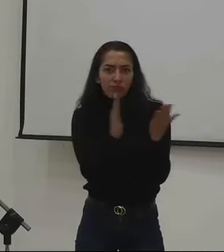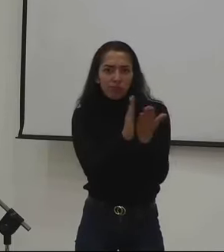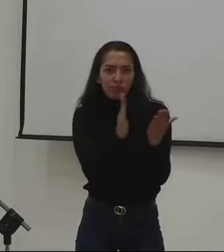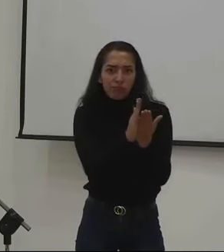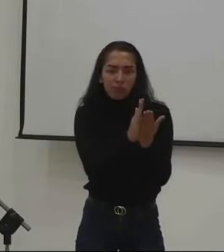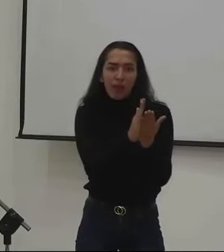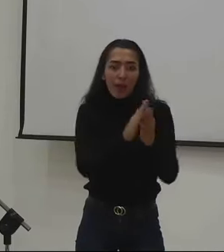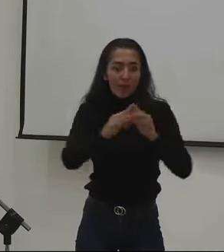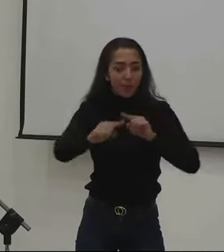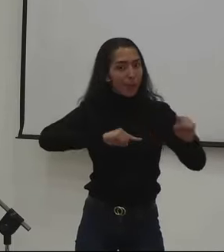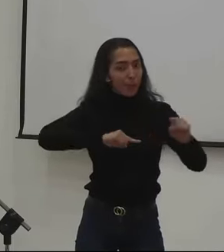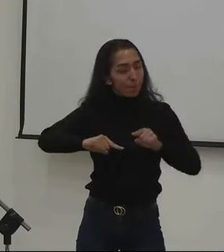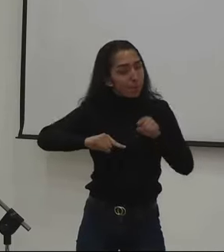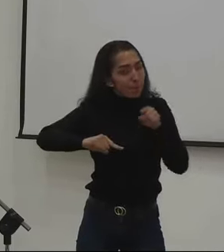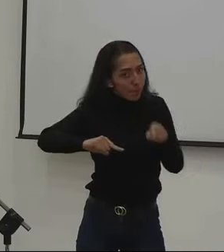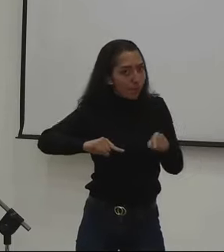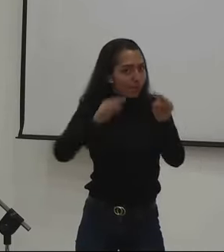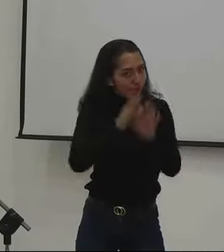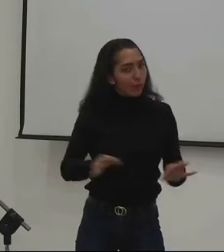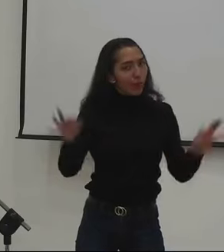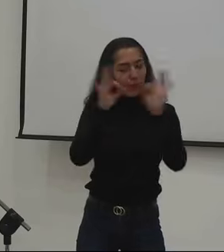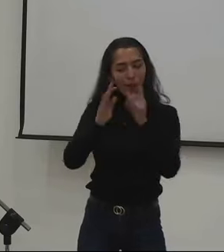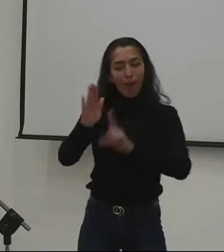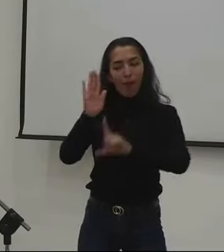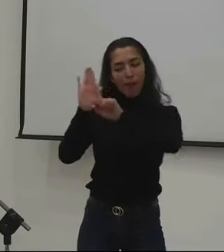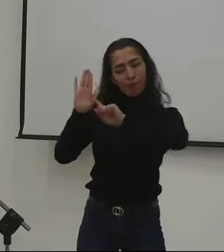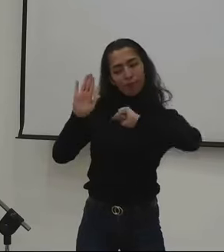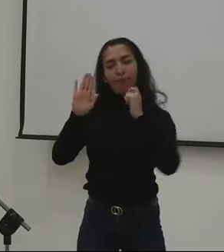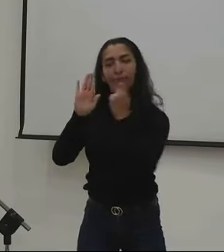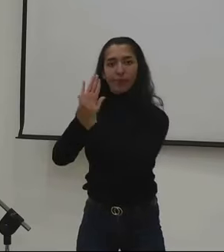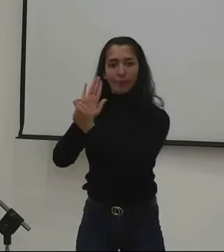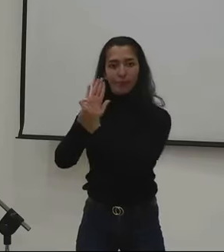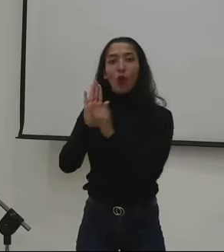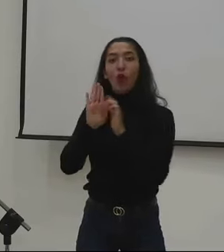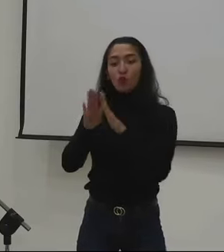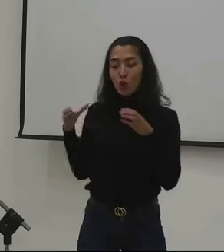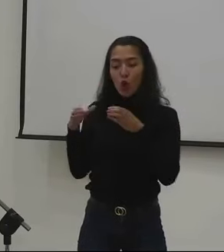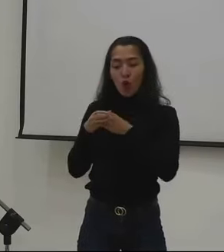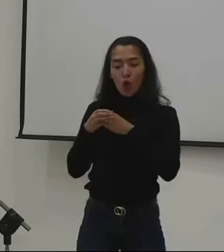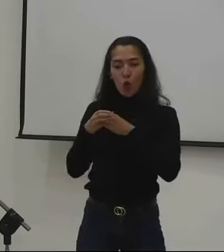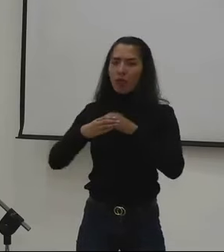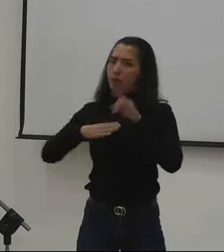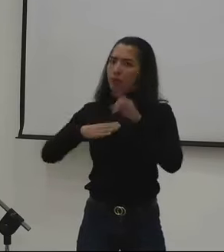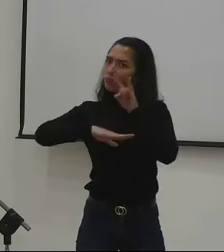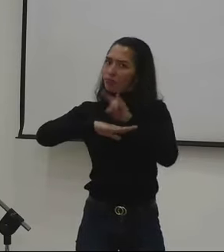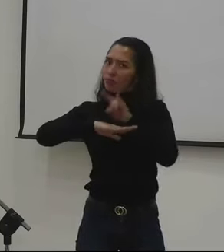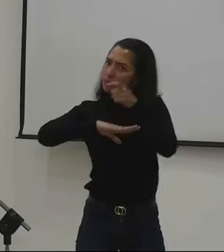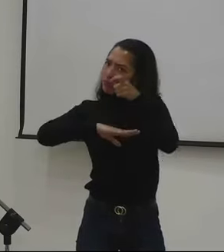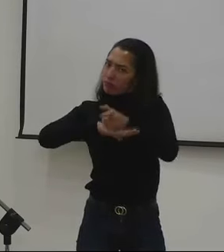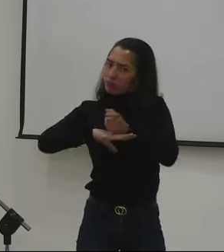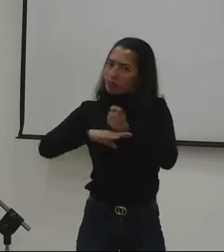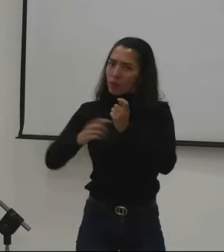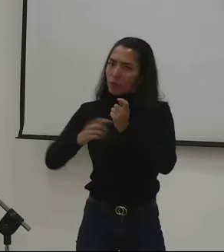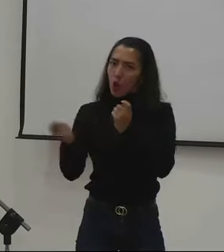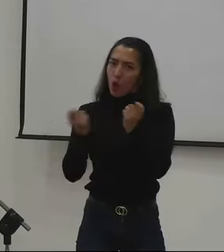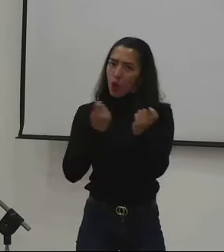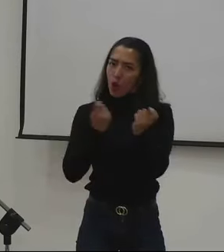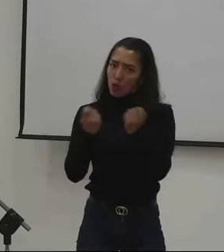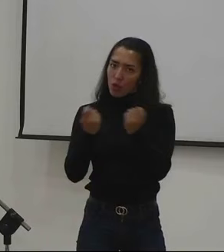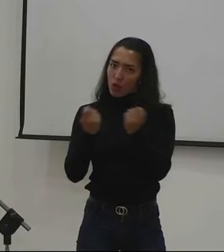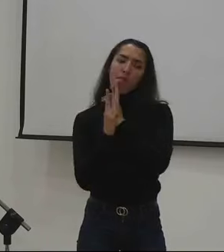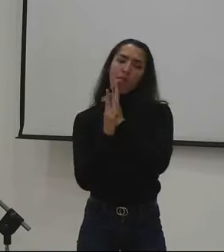deportivo. Esta consulta la responde desde la dirección de inspección, vigilancia y control Marlon Becerra.